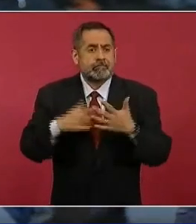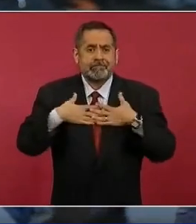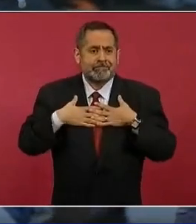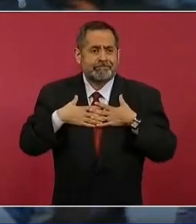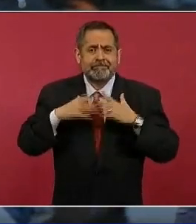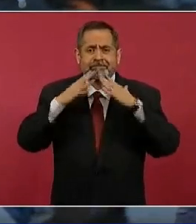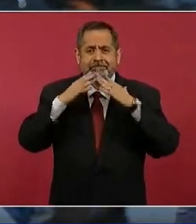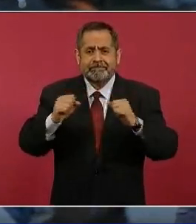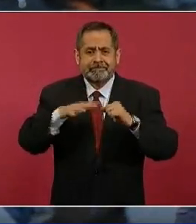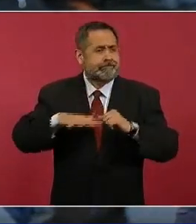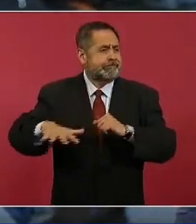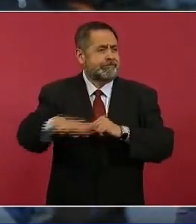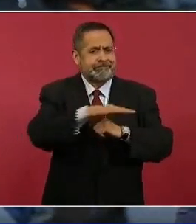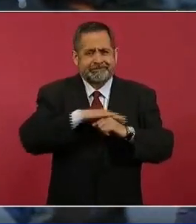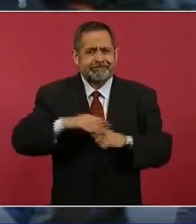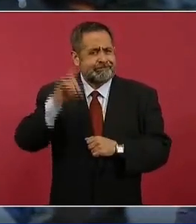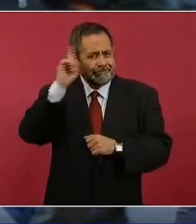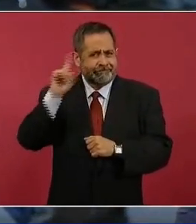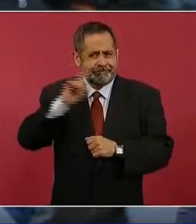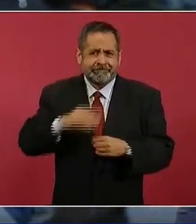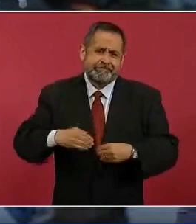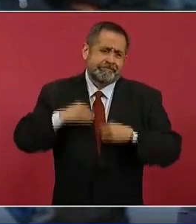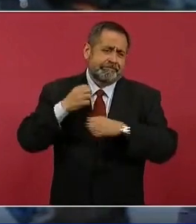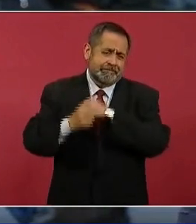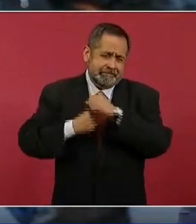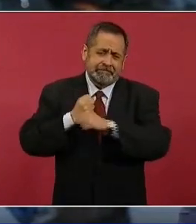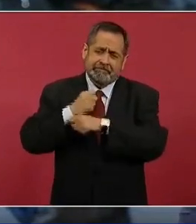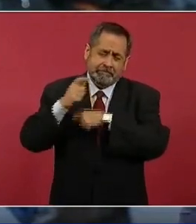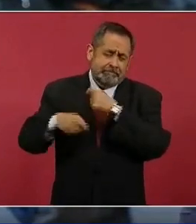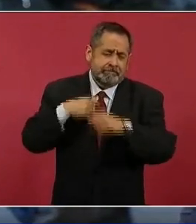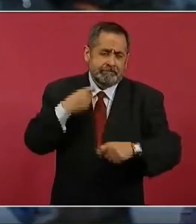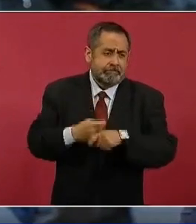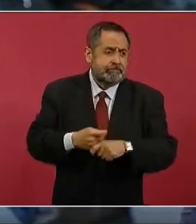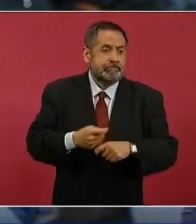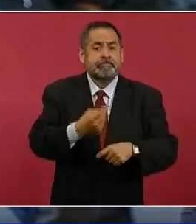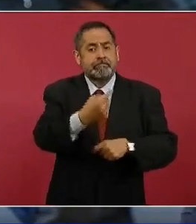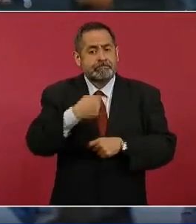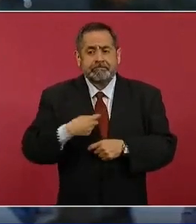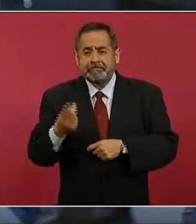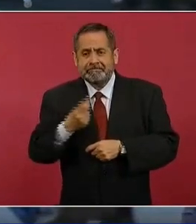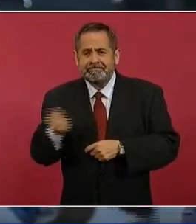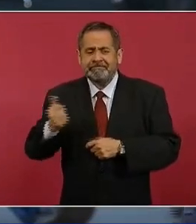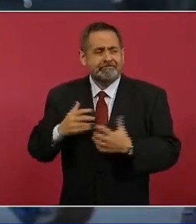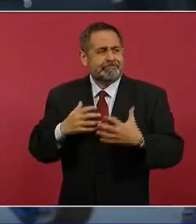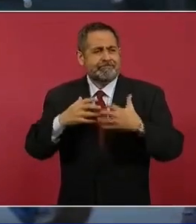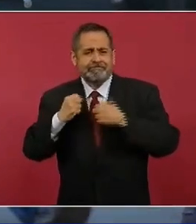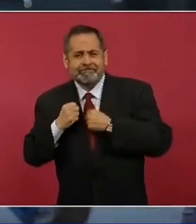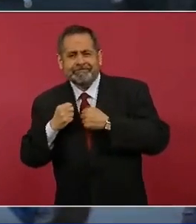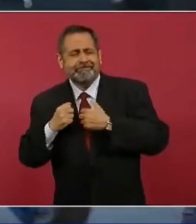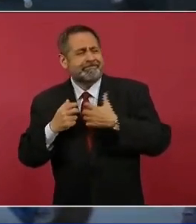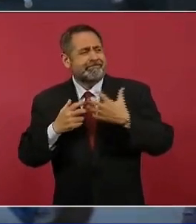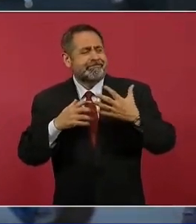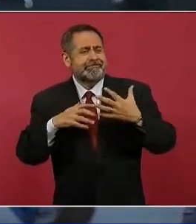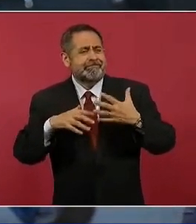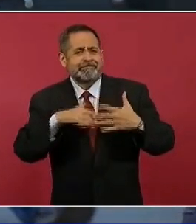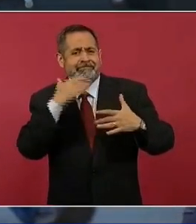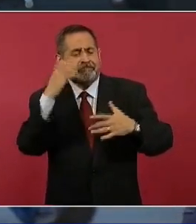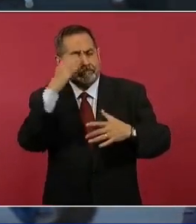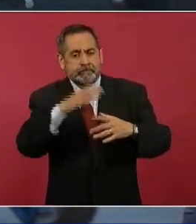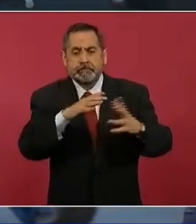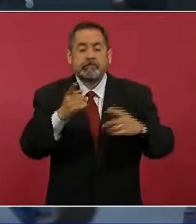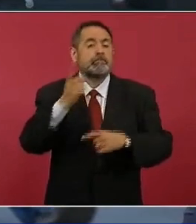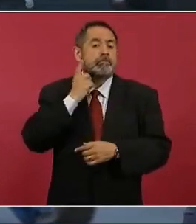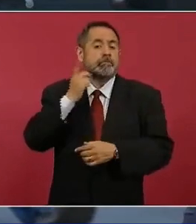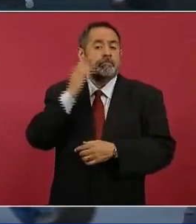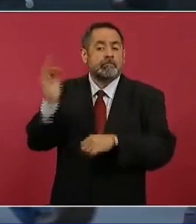de sus ranchos, que por muchos años, por muchas generaciones han tenido y que ahora están siendo ocupadas por grupos del crimen. De hecho, un diputado